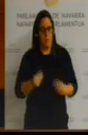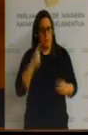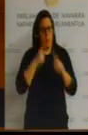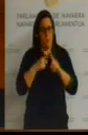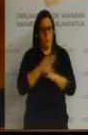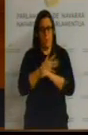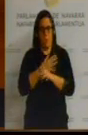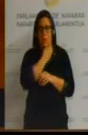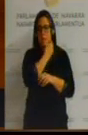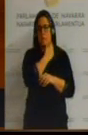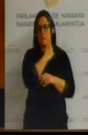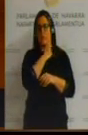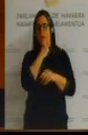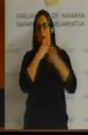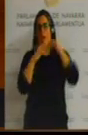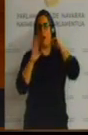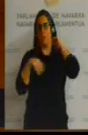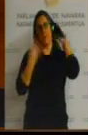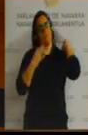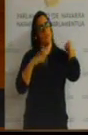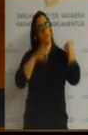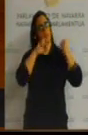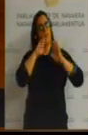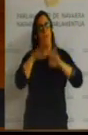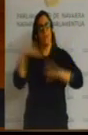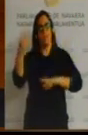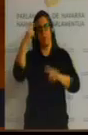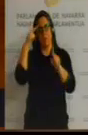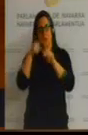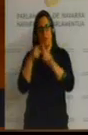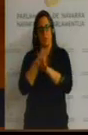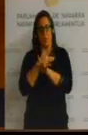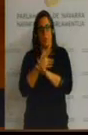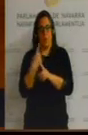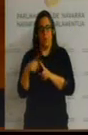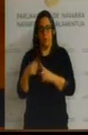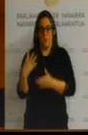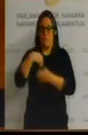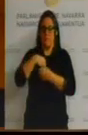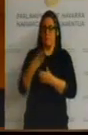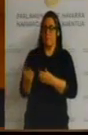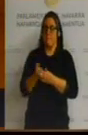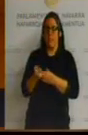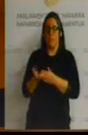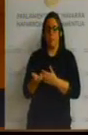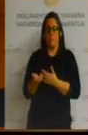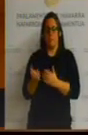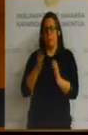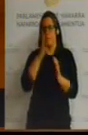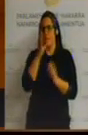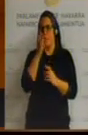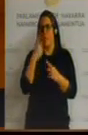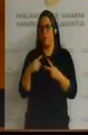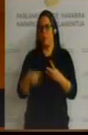así que se tengan que trasladar fuera de Tudela para juzgar los partidos de casa. ¿Por qué damos estos argumentos?